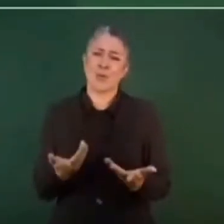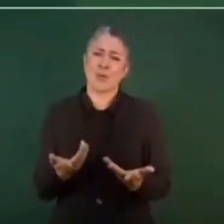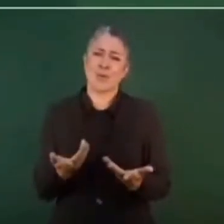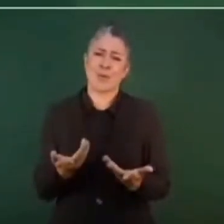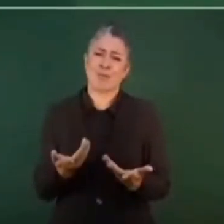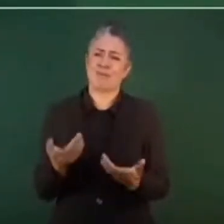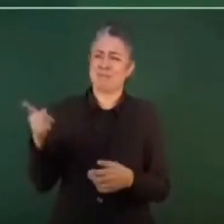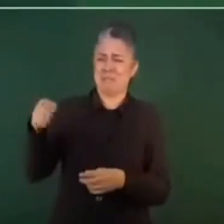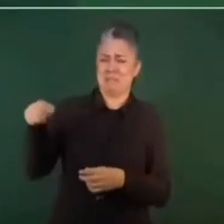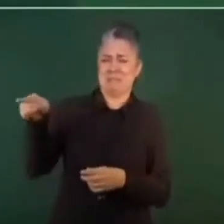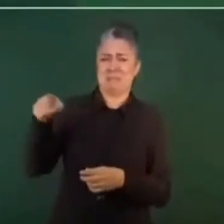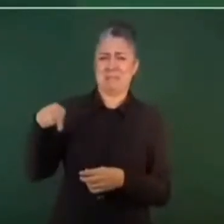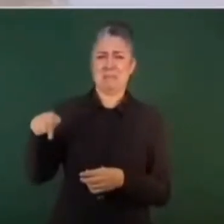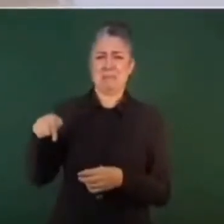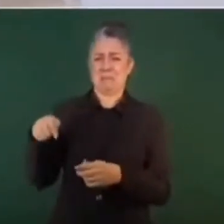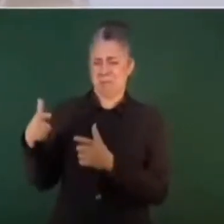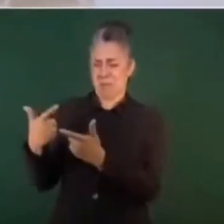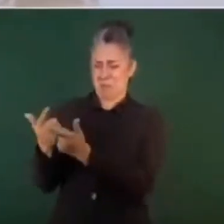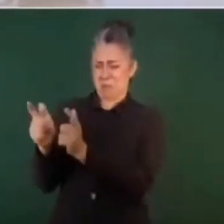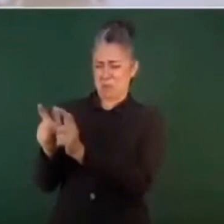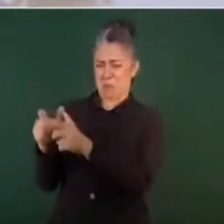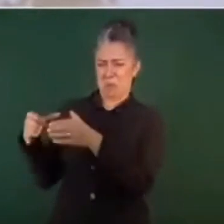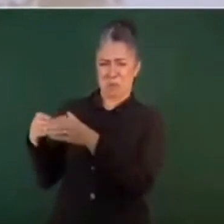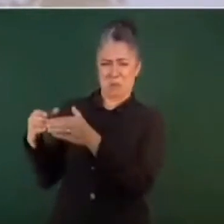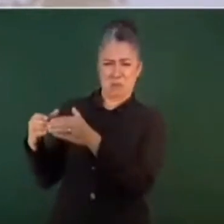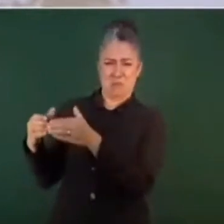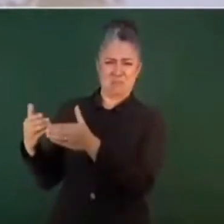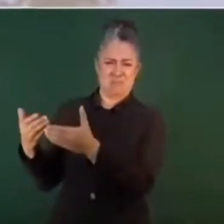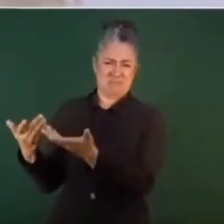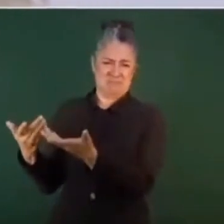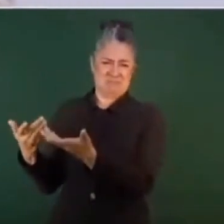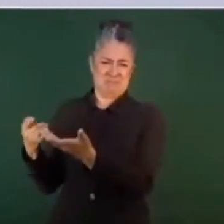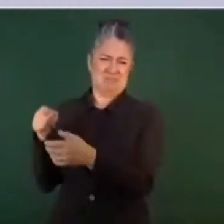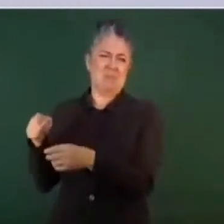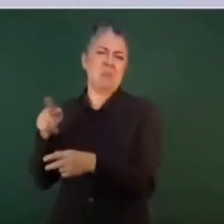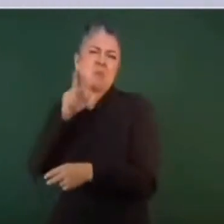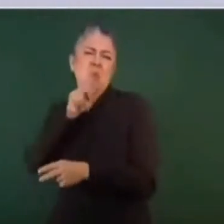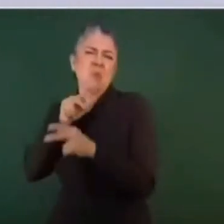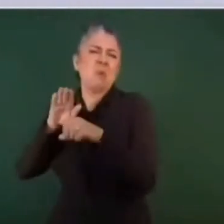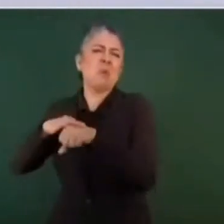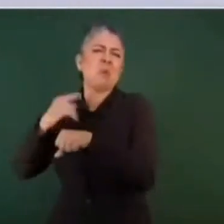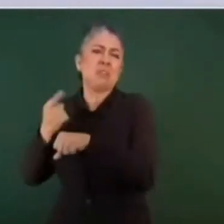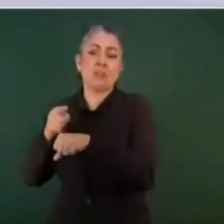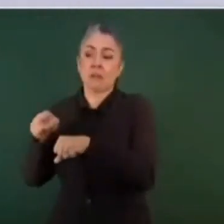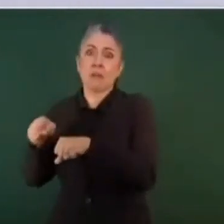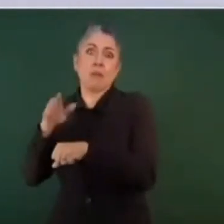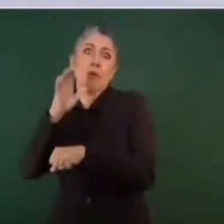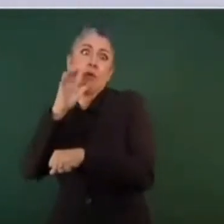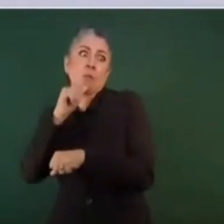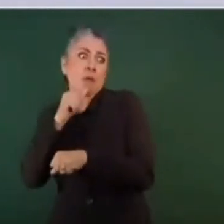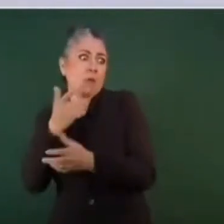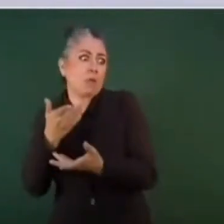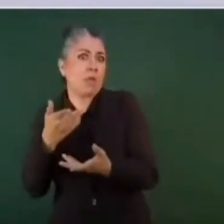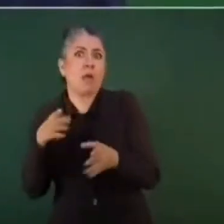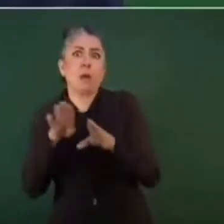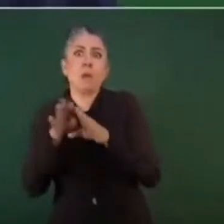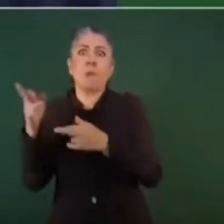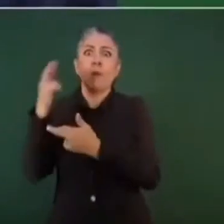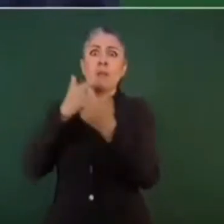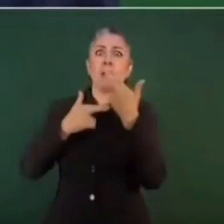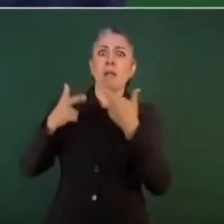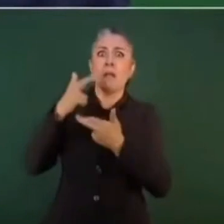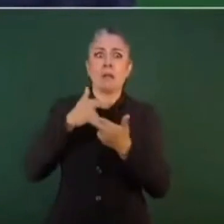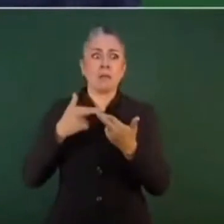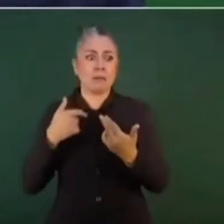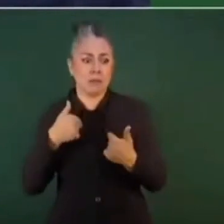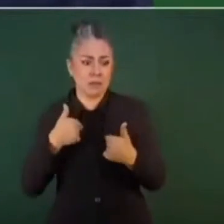les preocupa ahora es de que no van a poder regresar por sus fueros y esa es la